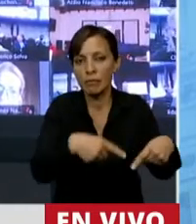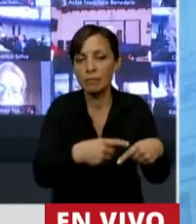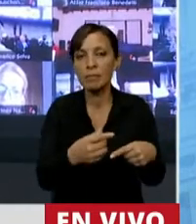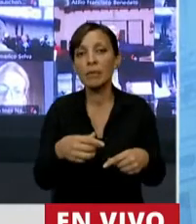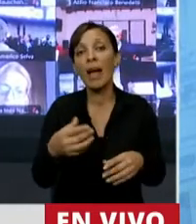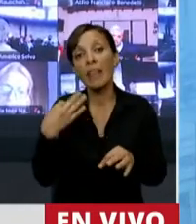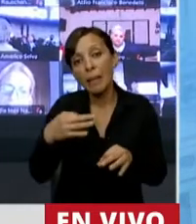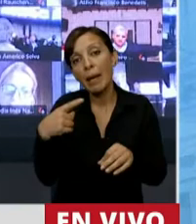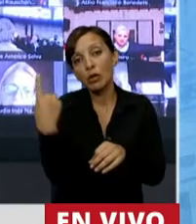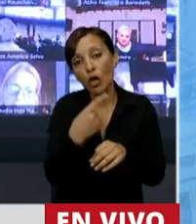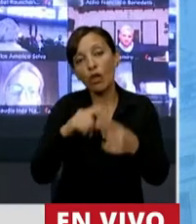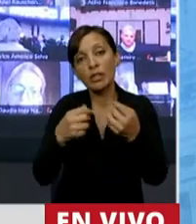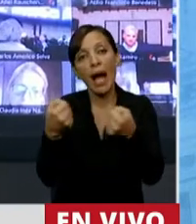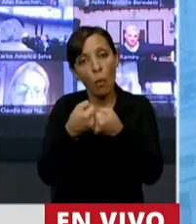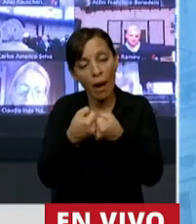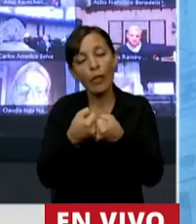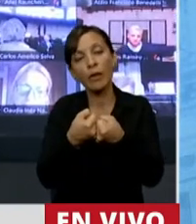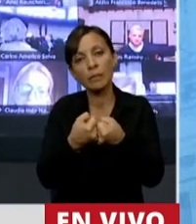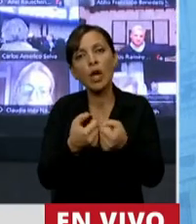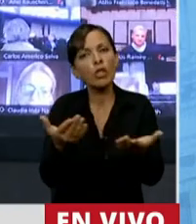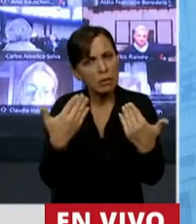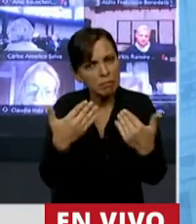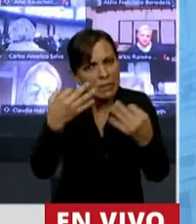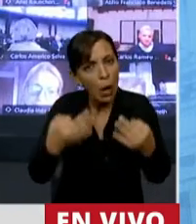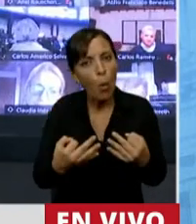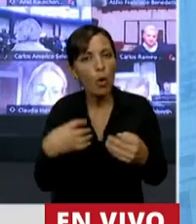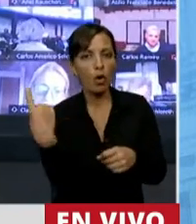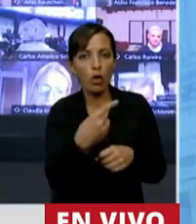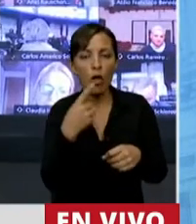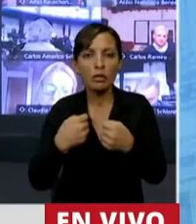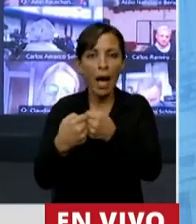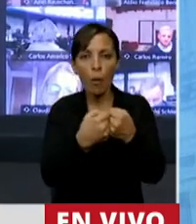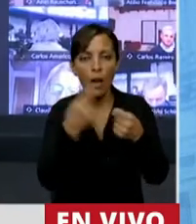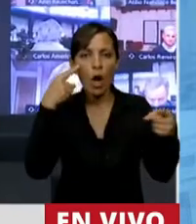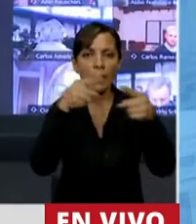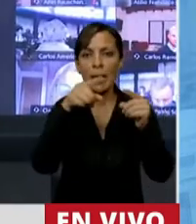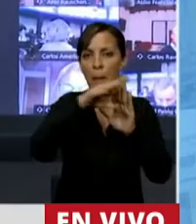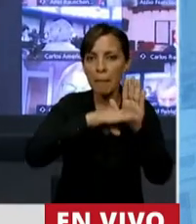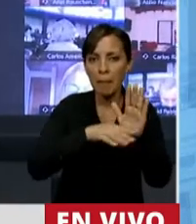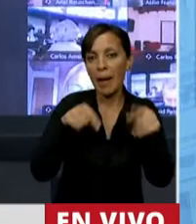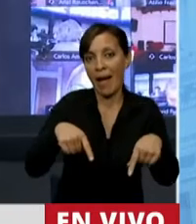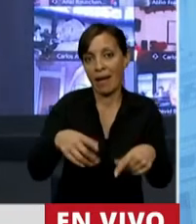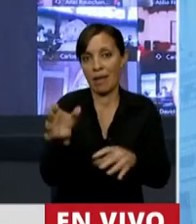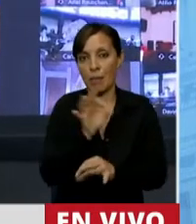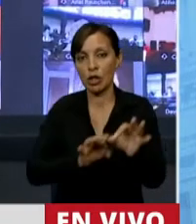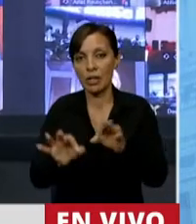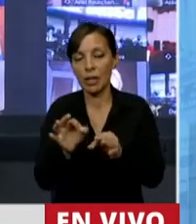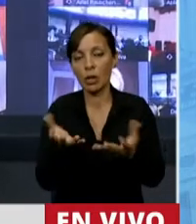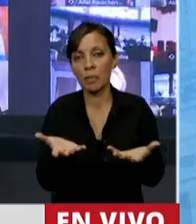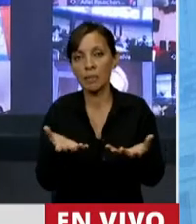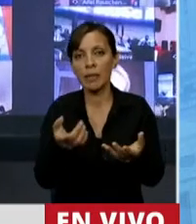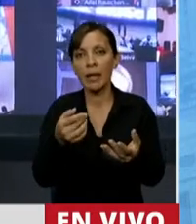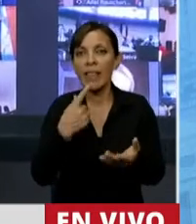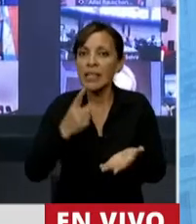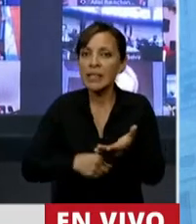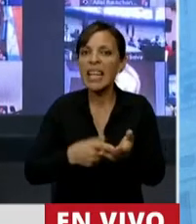en el proyecto. Podríamos haber coincidido en los fines, en los objetivos de esta idea. Y definir